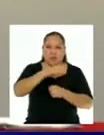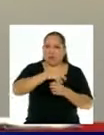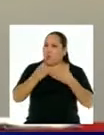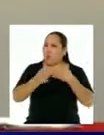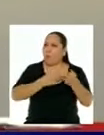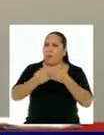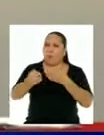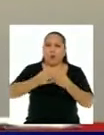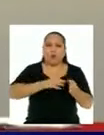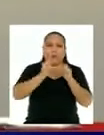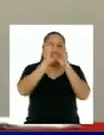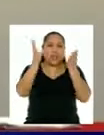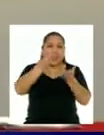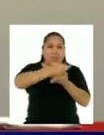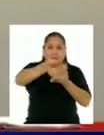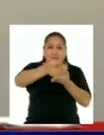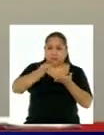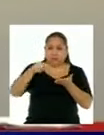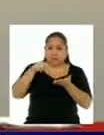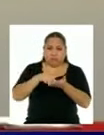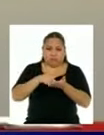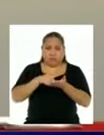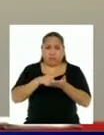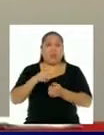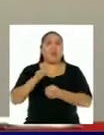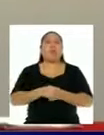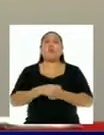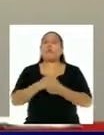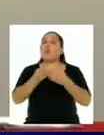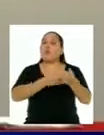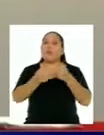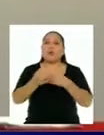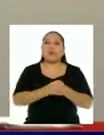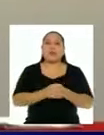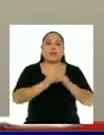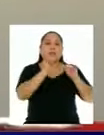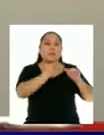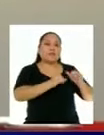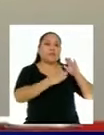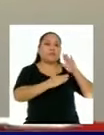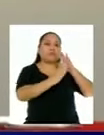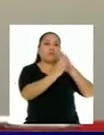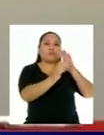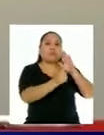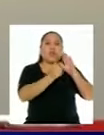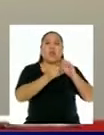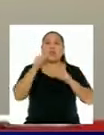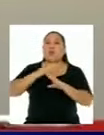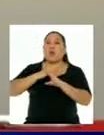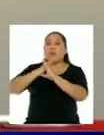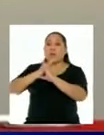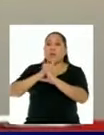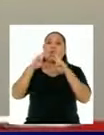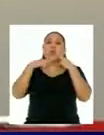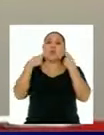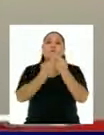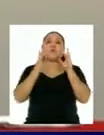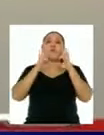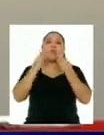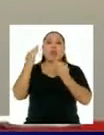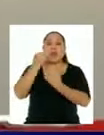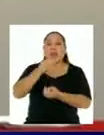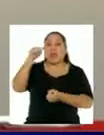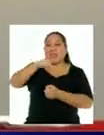medida busca evitar las reuniones familiares porque está demostrado que son un factor importante de contagios. Pasando al tema